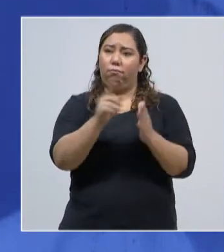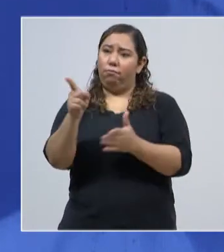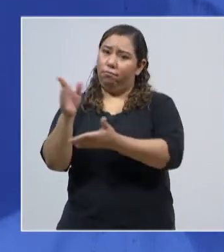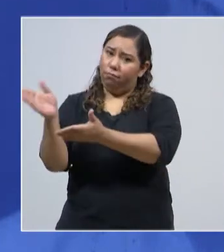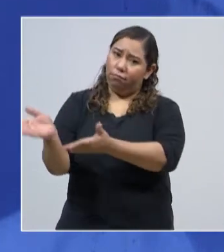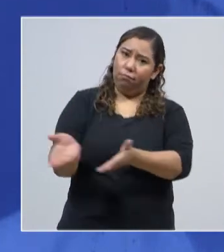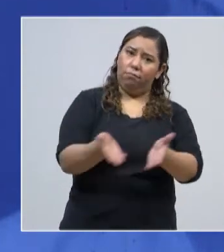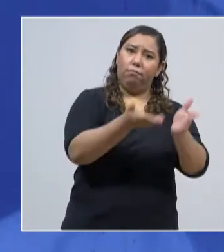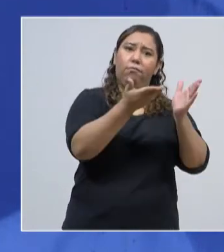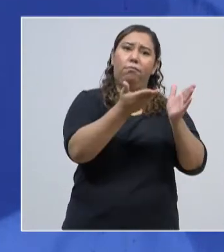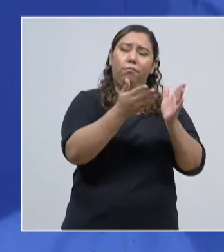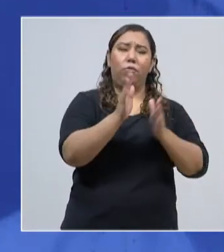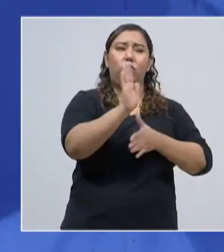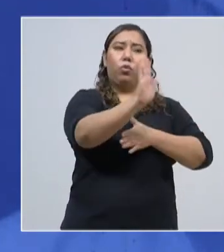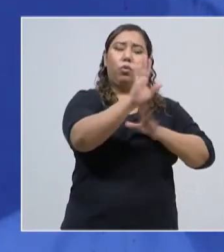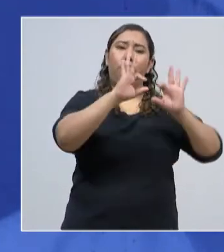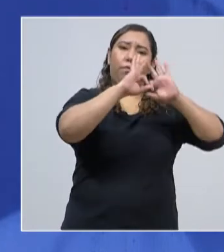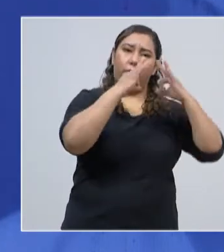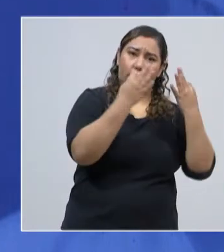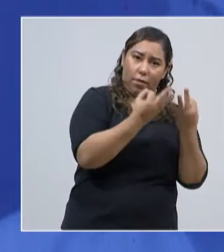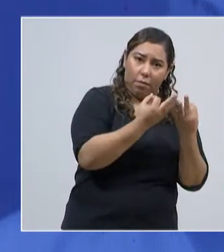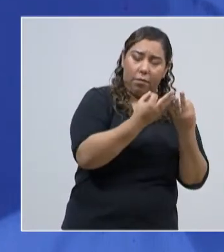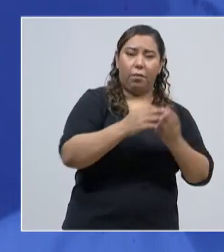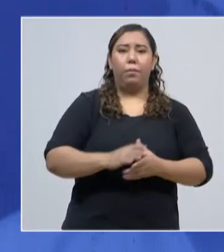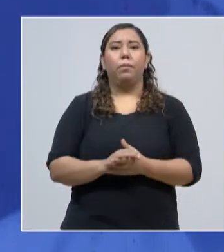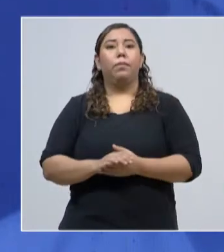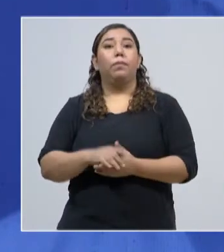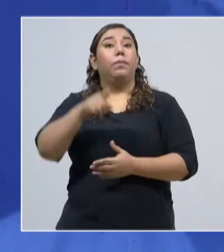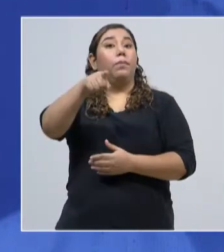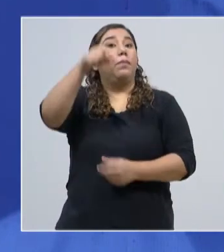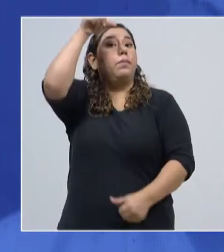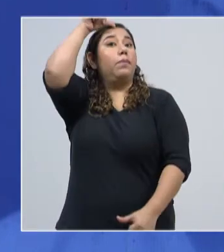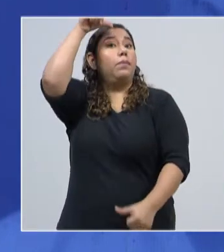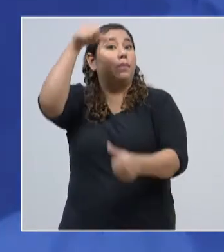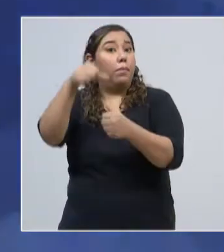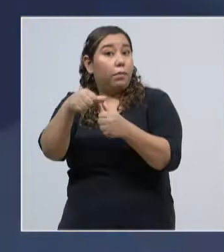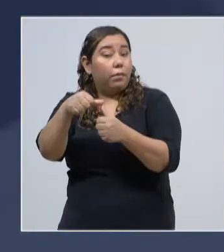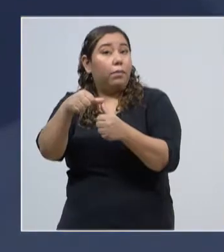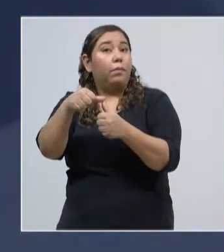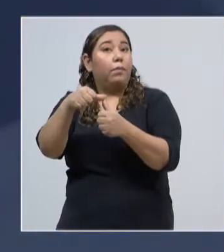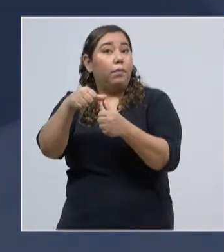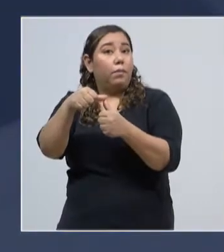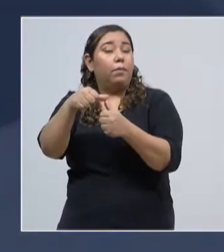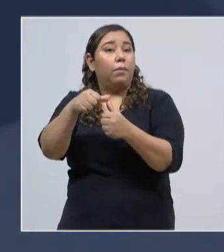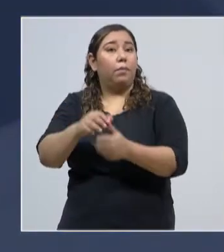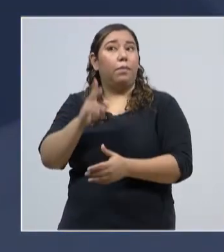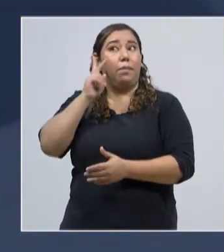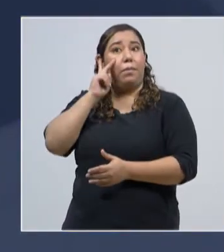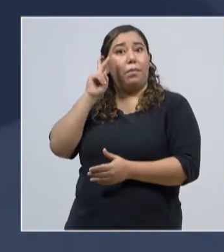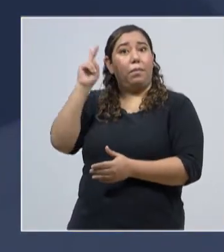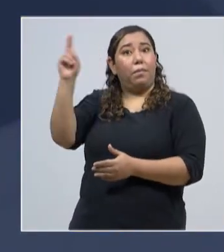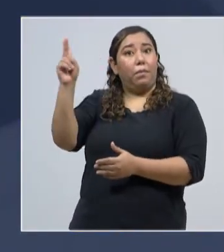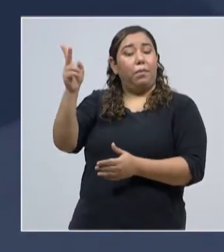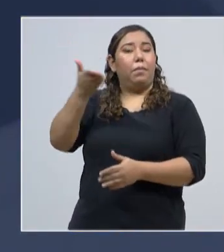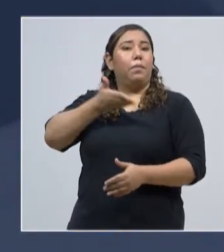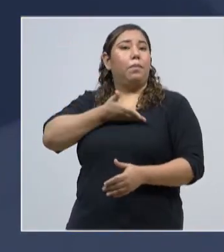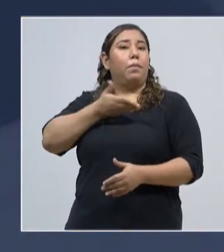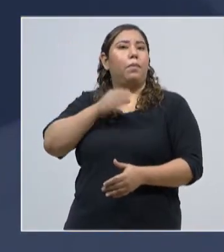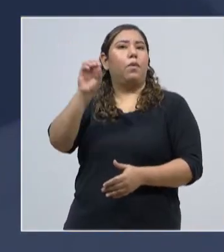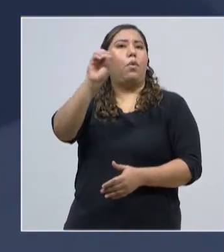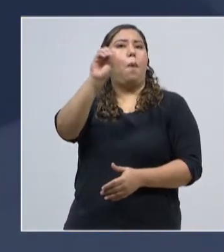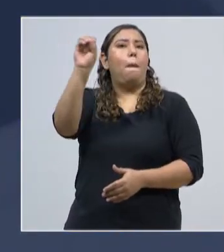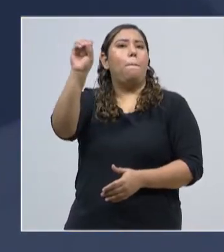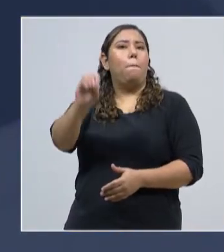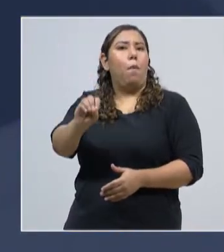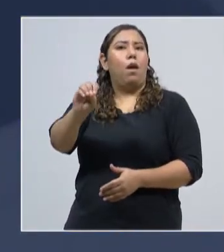que gocen de mejor salud. Siempre recordándoles, vea usted, tenemos una tasa de letalidad de